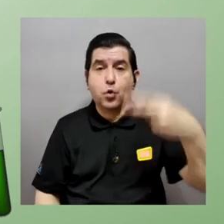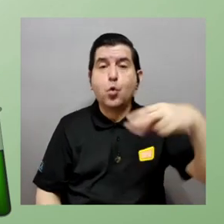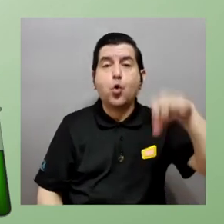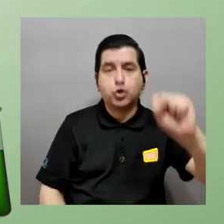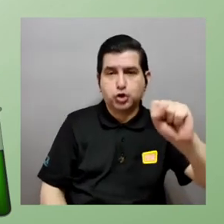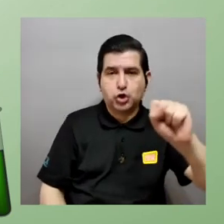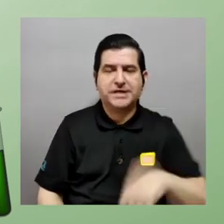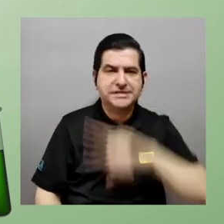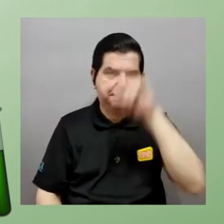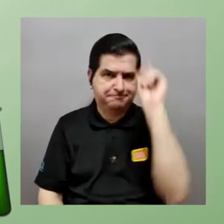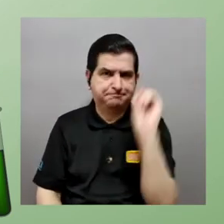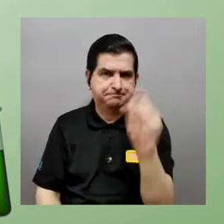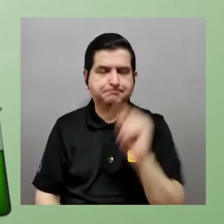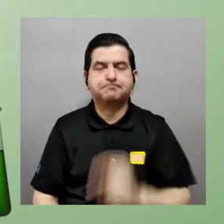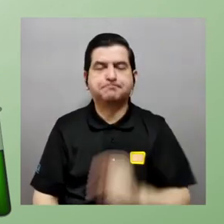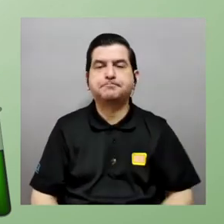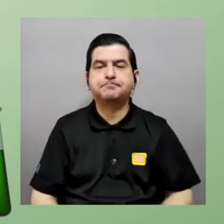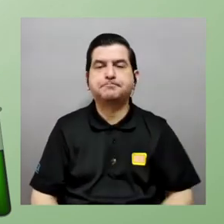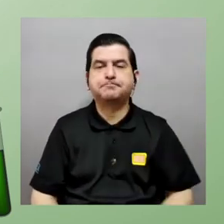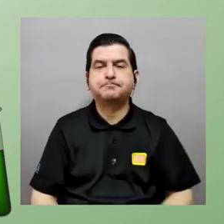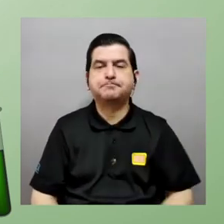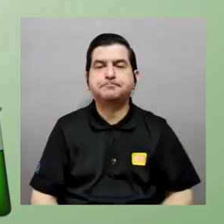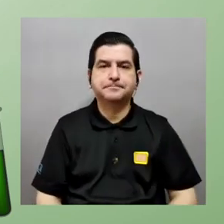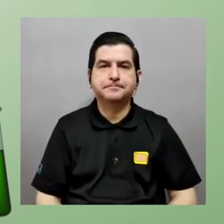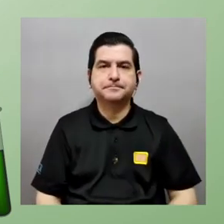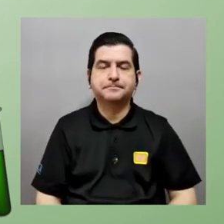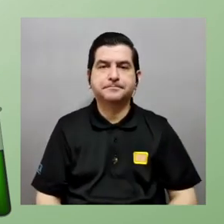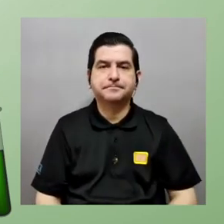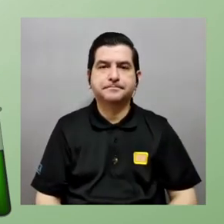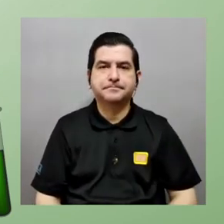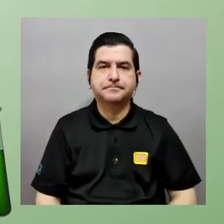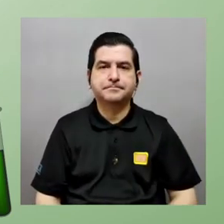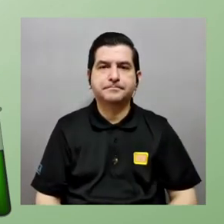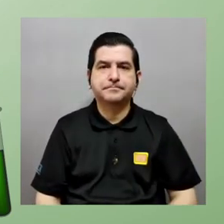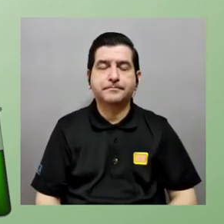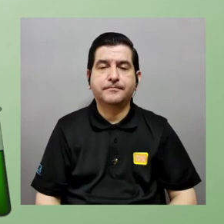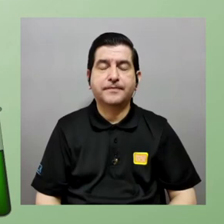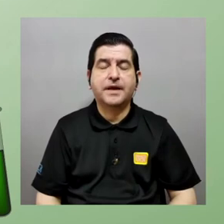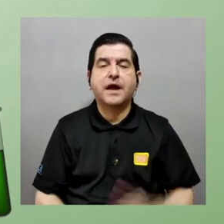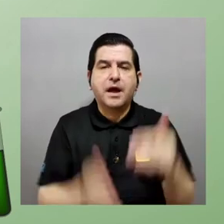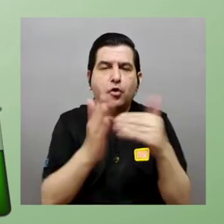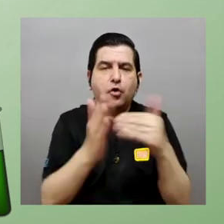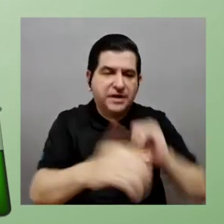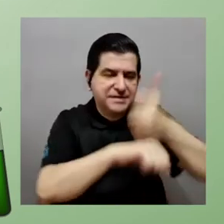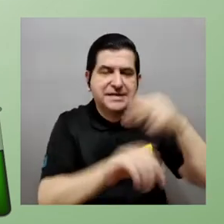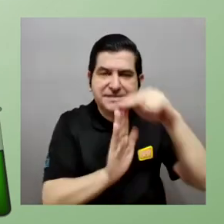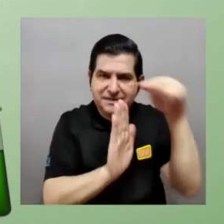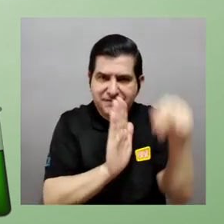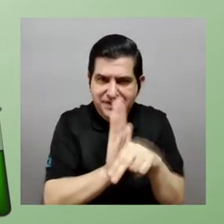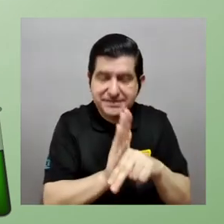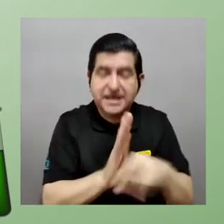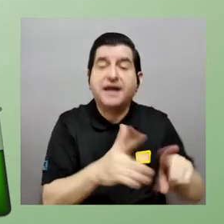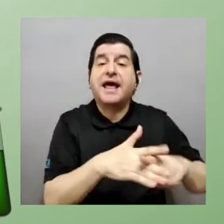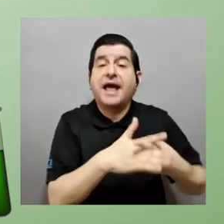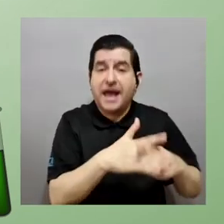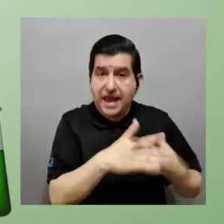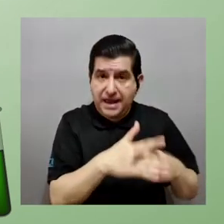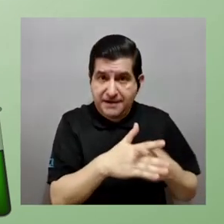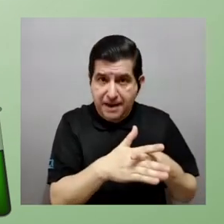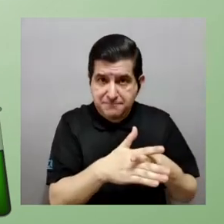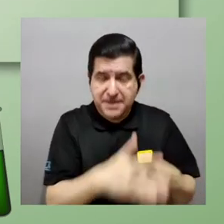hugo solís queríamos preguntarle si la renormalización que es una